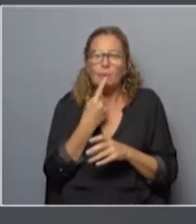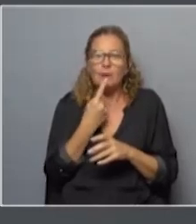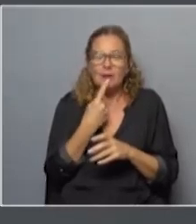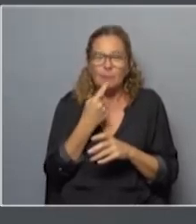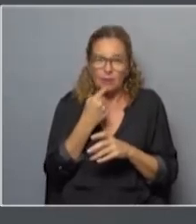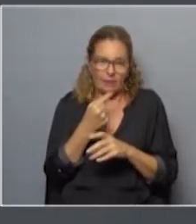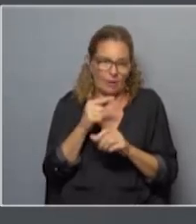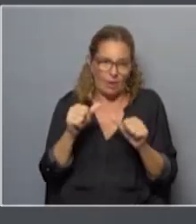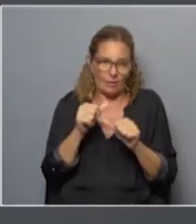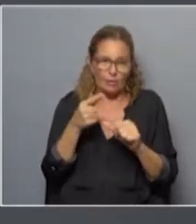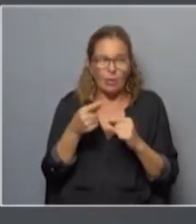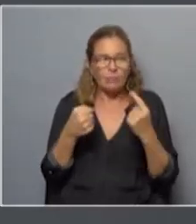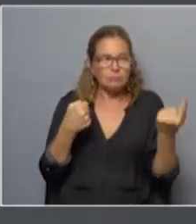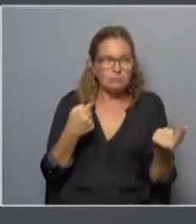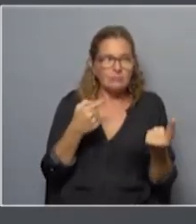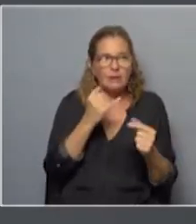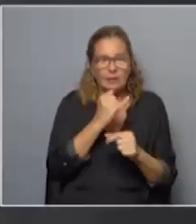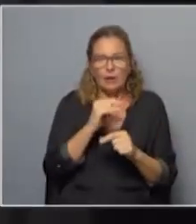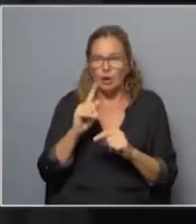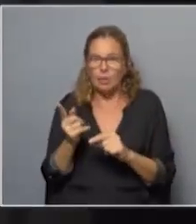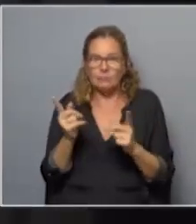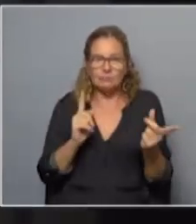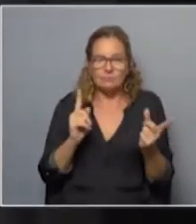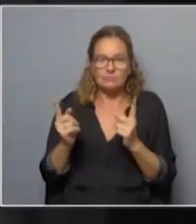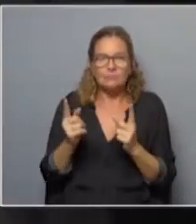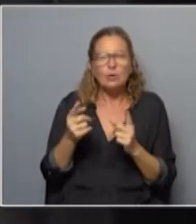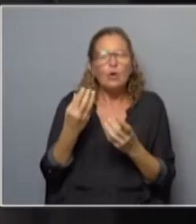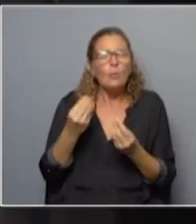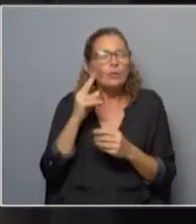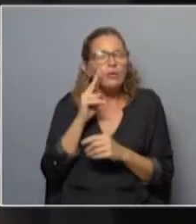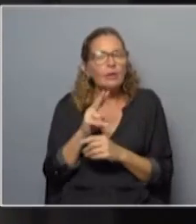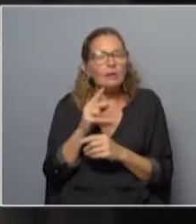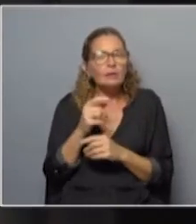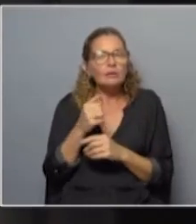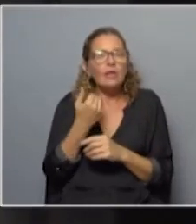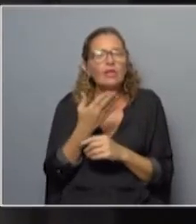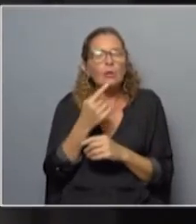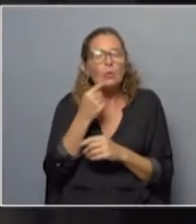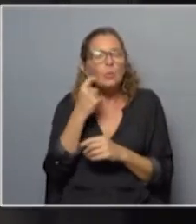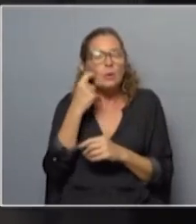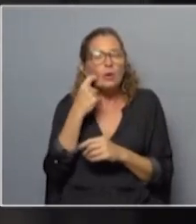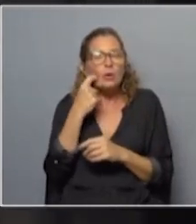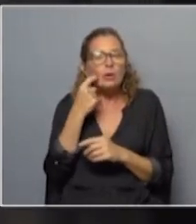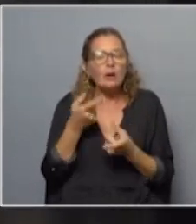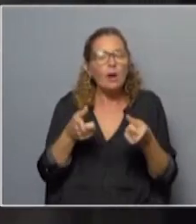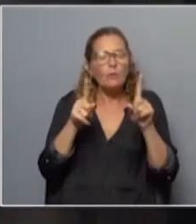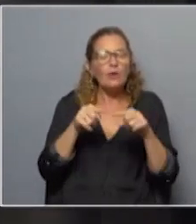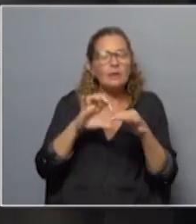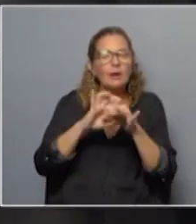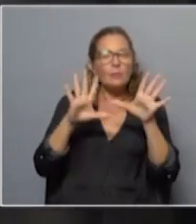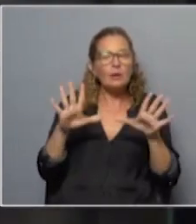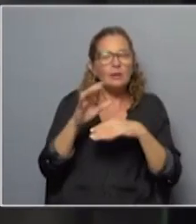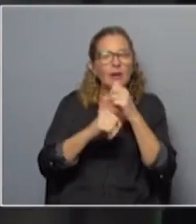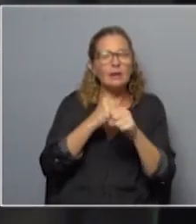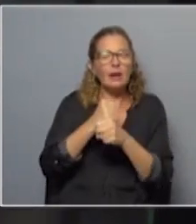puede tener sus pros, sus contras. Con qué óptica lo ves, y te tiro una cifra, que es que desde la vuelta de la democracia en el